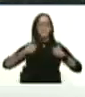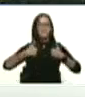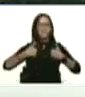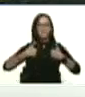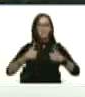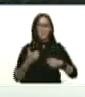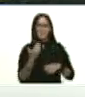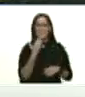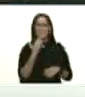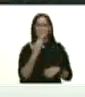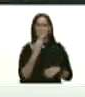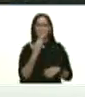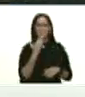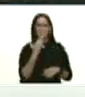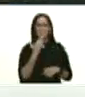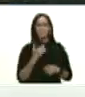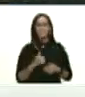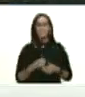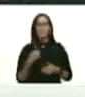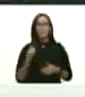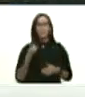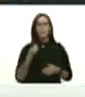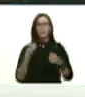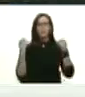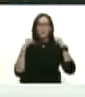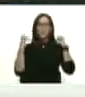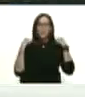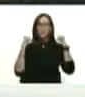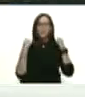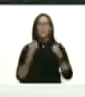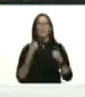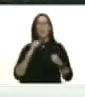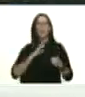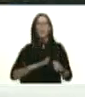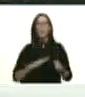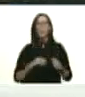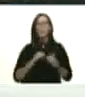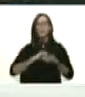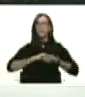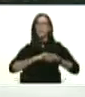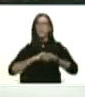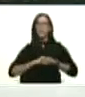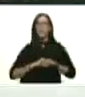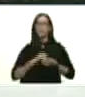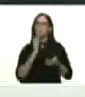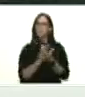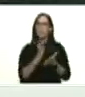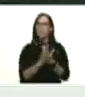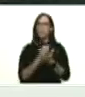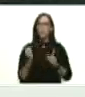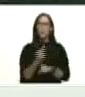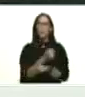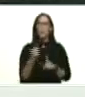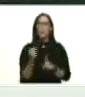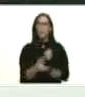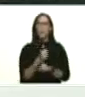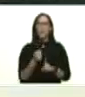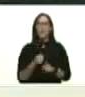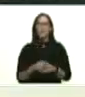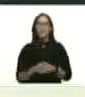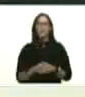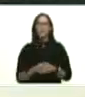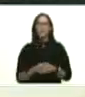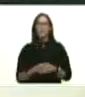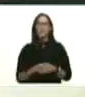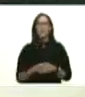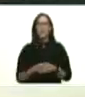recientemente cómo se preparan cómo está Trujillo Trujillo siempre es muy golpeado en las fallas de